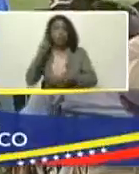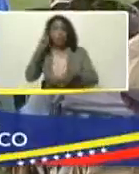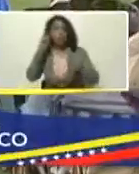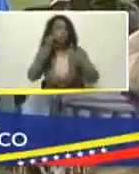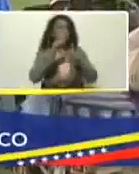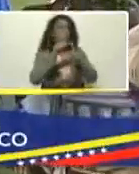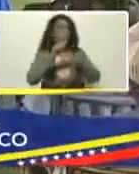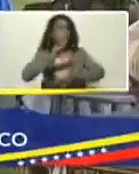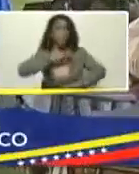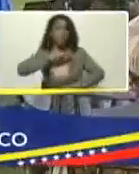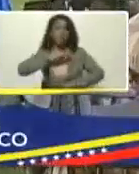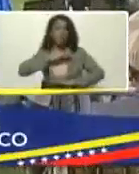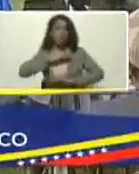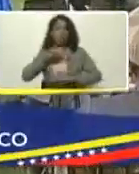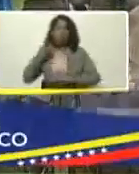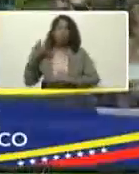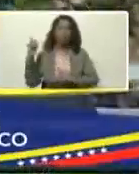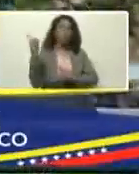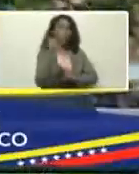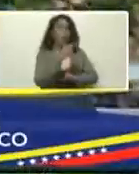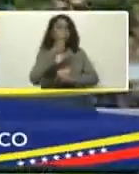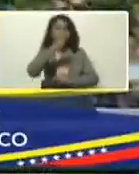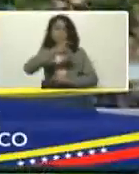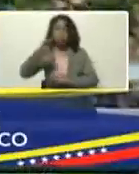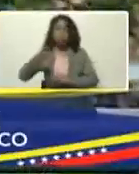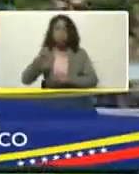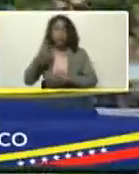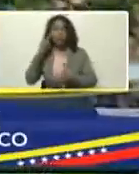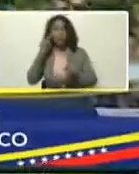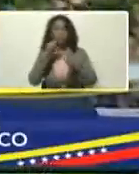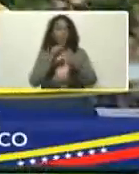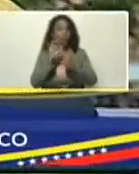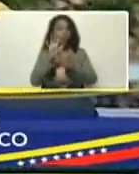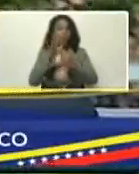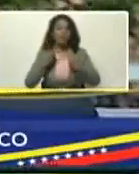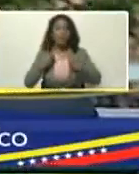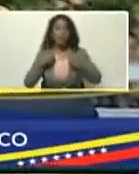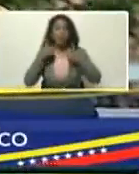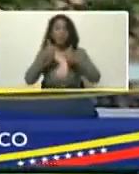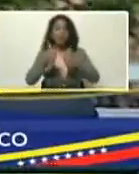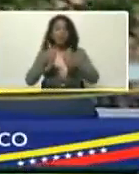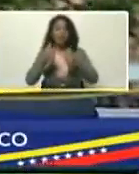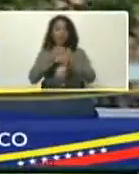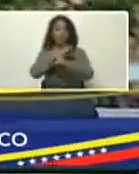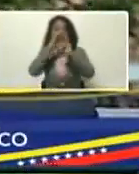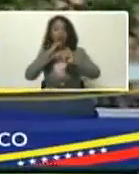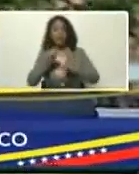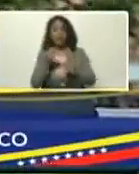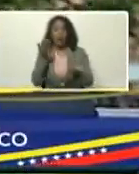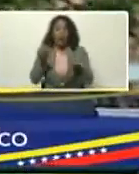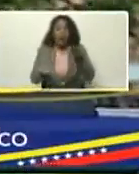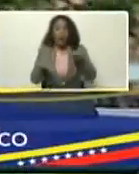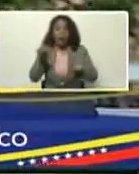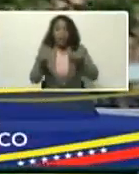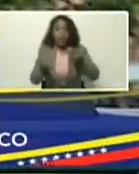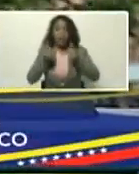al bienestar colectivo, que apunten al vivir viviendo, a la igualdad, a la felicidad, a la estabilidad,